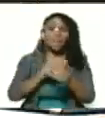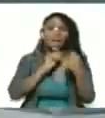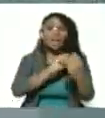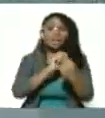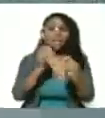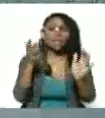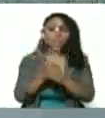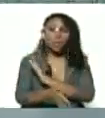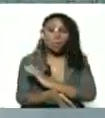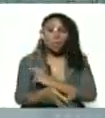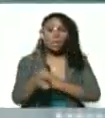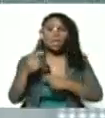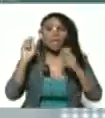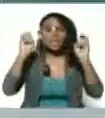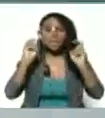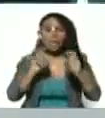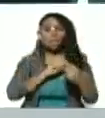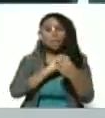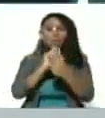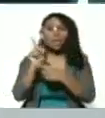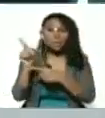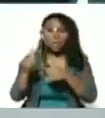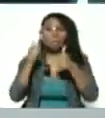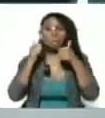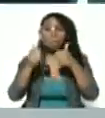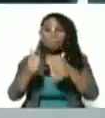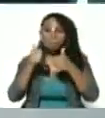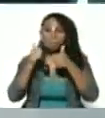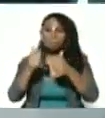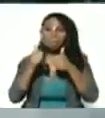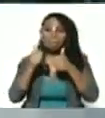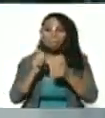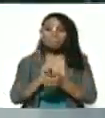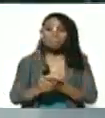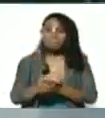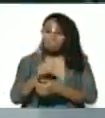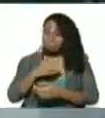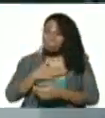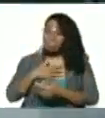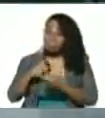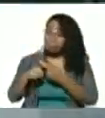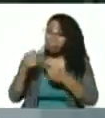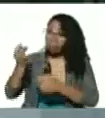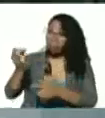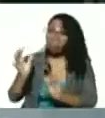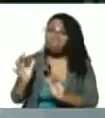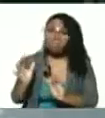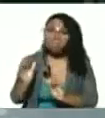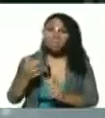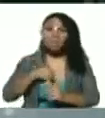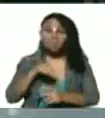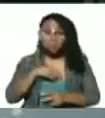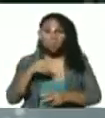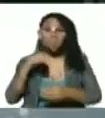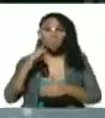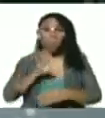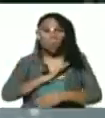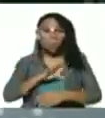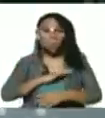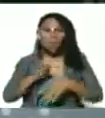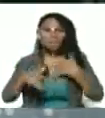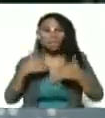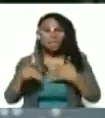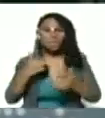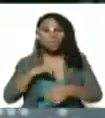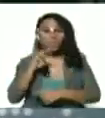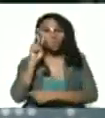Y el tema del diálogo estaba bastante bueno, ¿verdad, Silvia? Nosotros somos muy críticos. Nos ponemos a ver nuestros propios eventos y